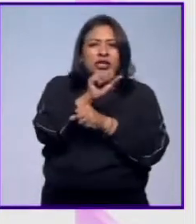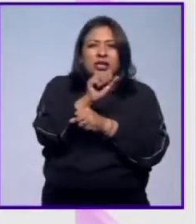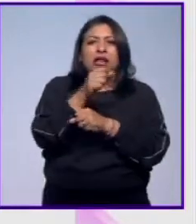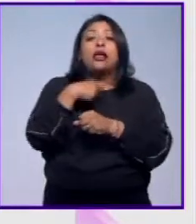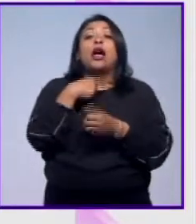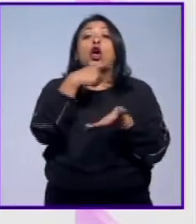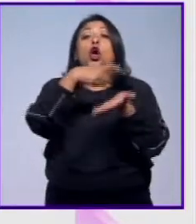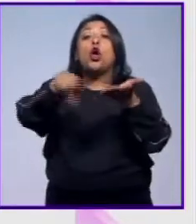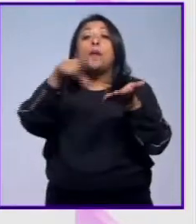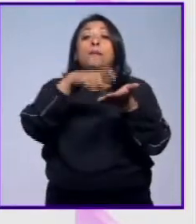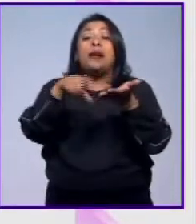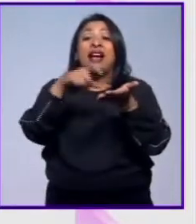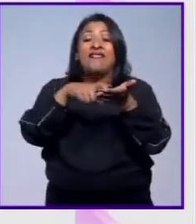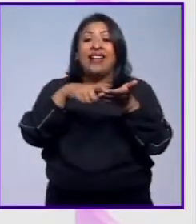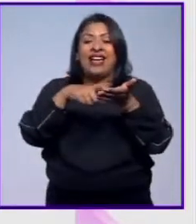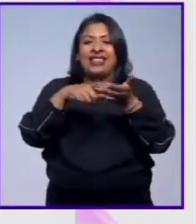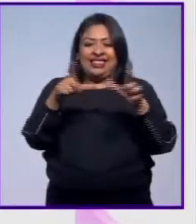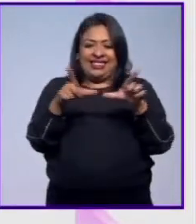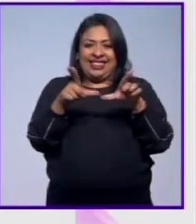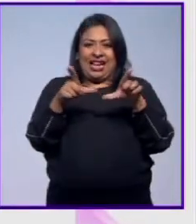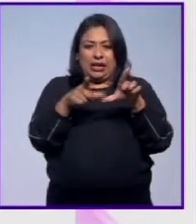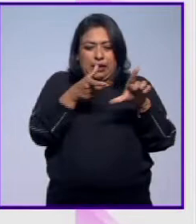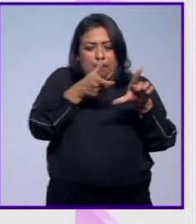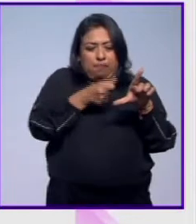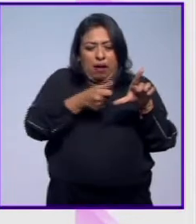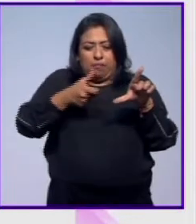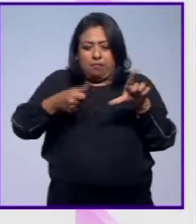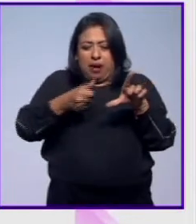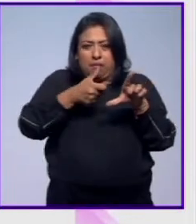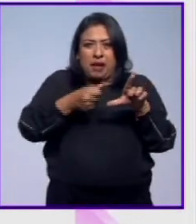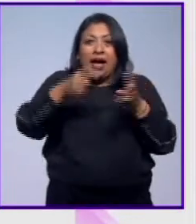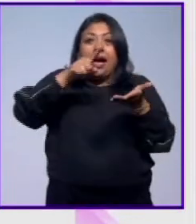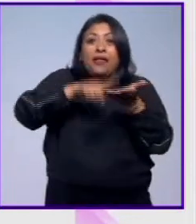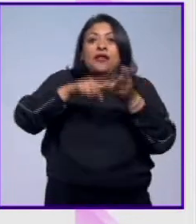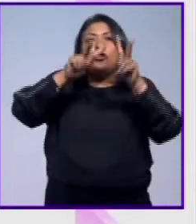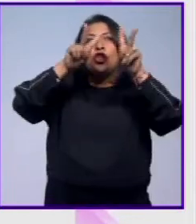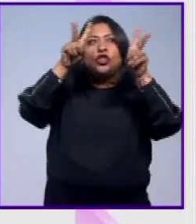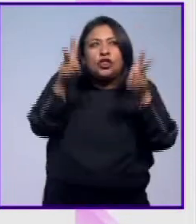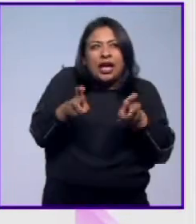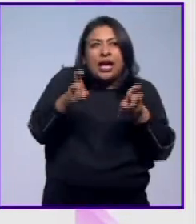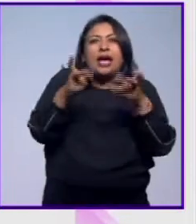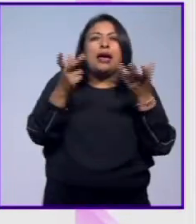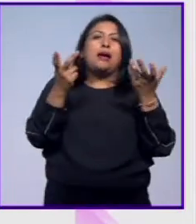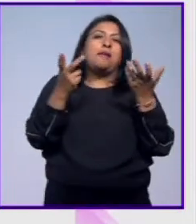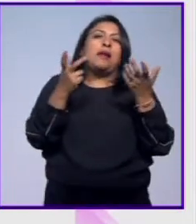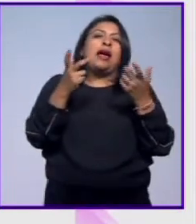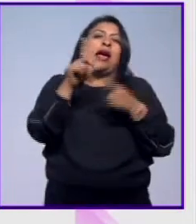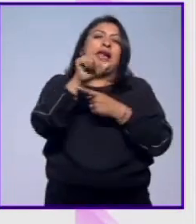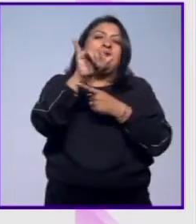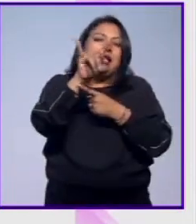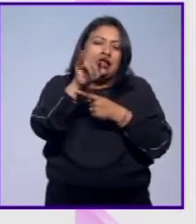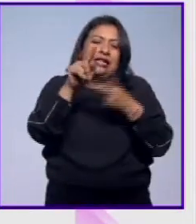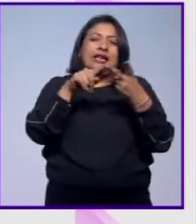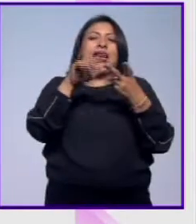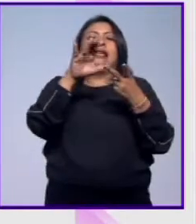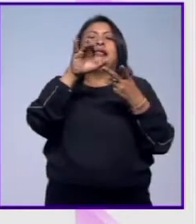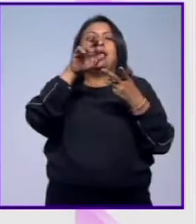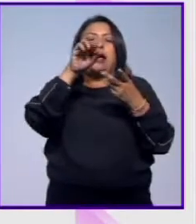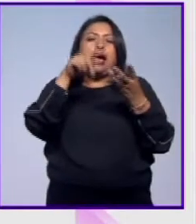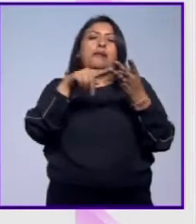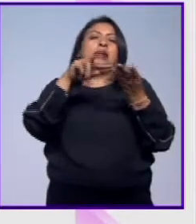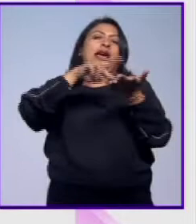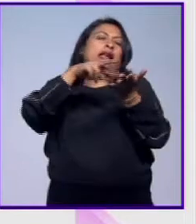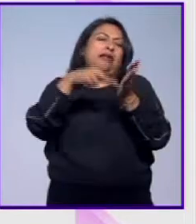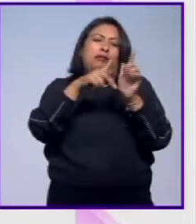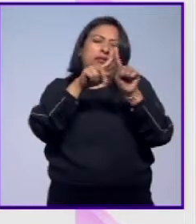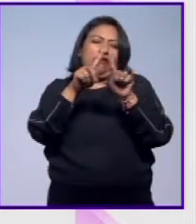comprar tarjetas perforadas, ¿verdad? Cada perforación tenía un tema específico, ¿verdad? Lítica, cerámica, arquitectura, lo